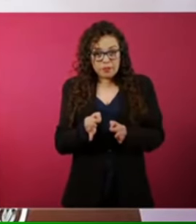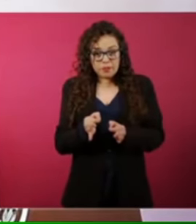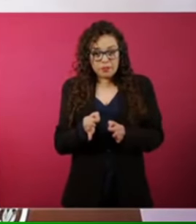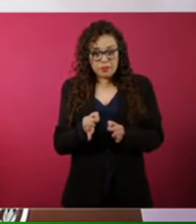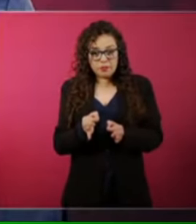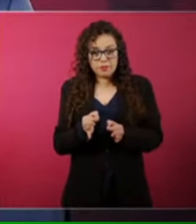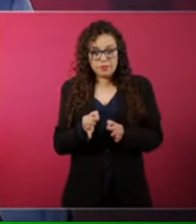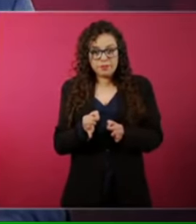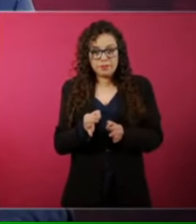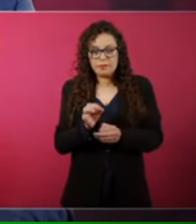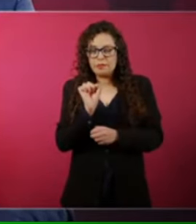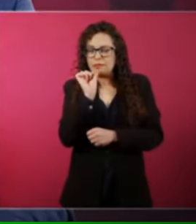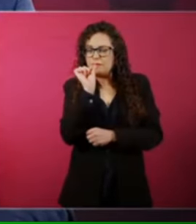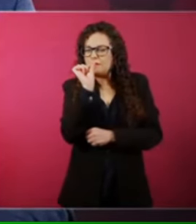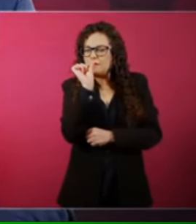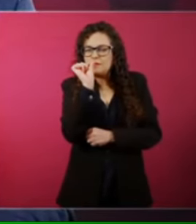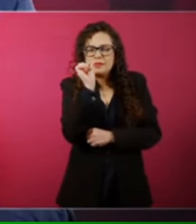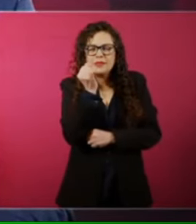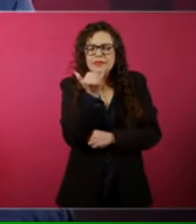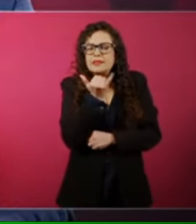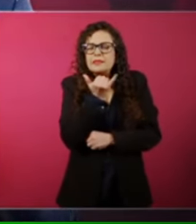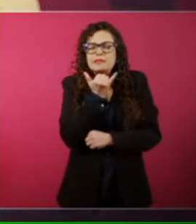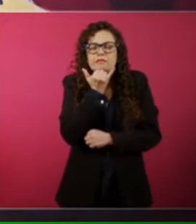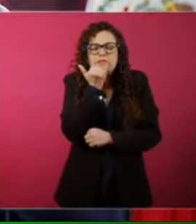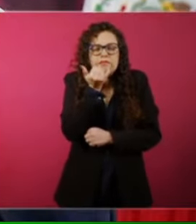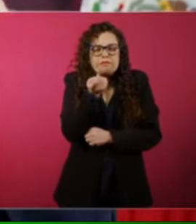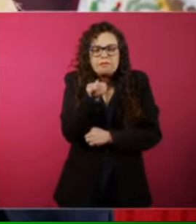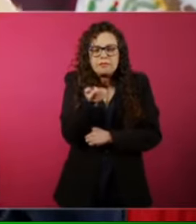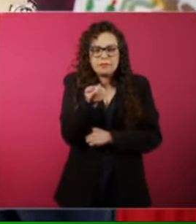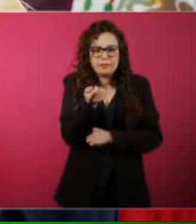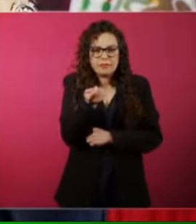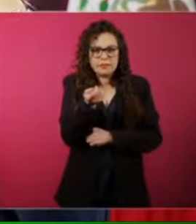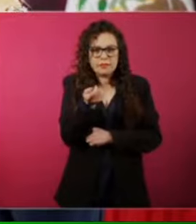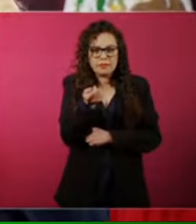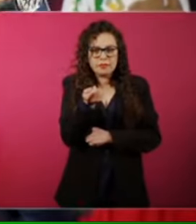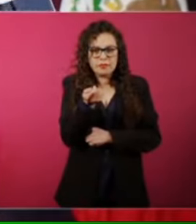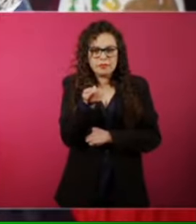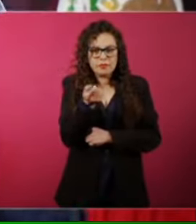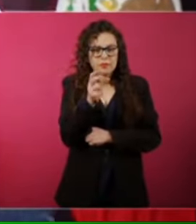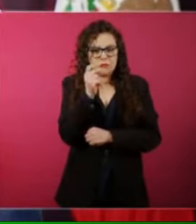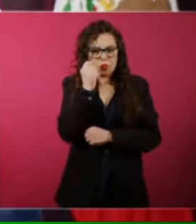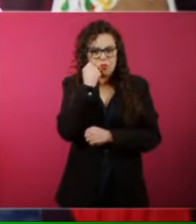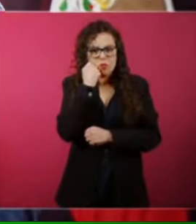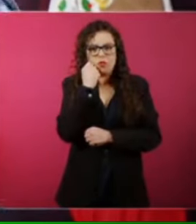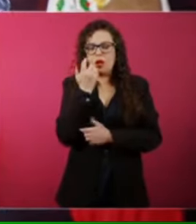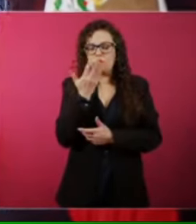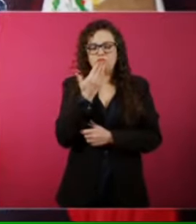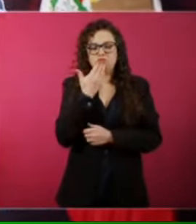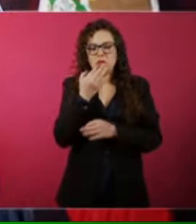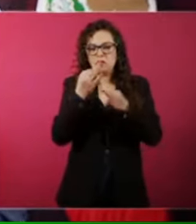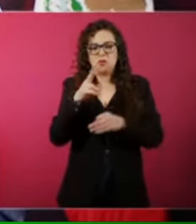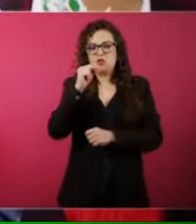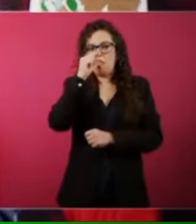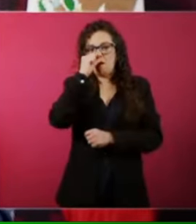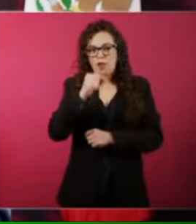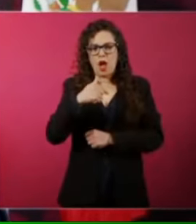eso está demostrado lo tengo probado desde hace 20 años no falla